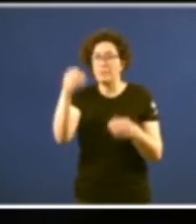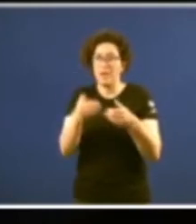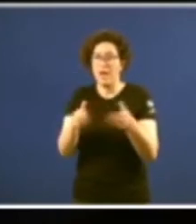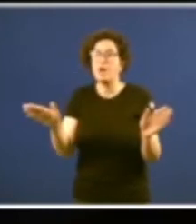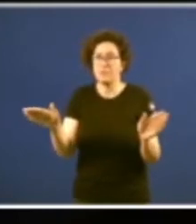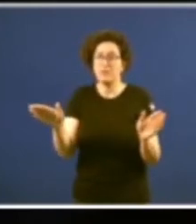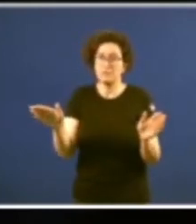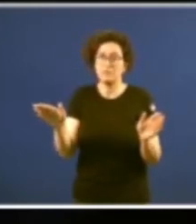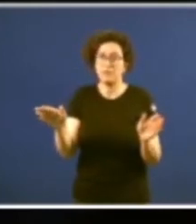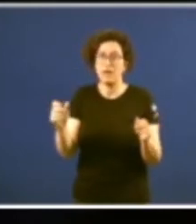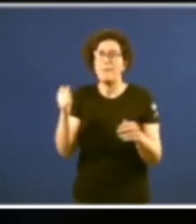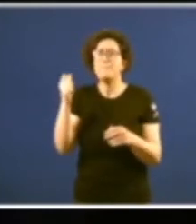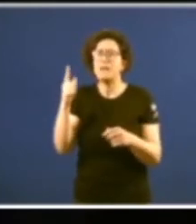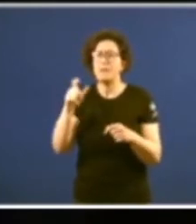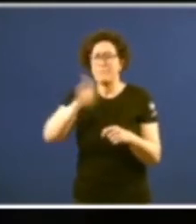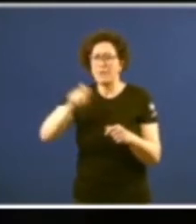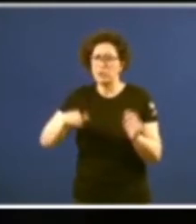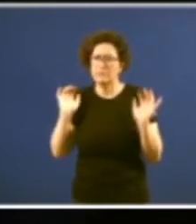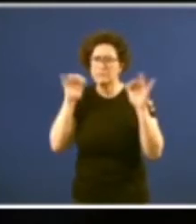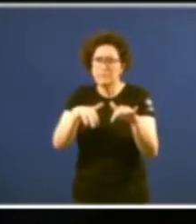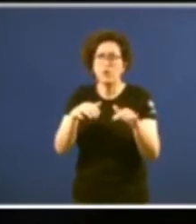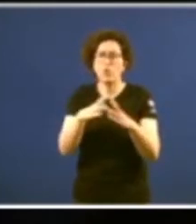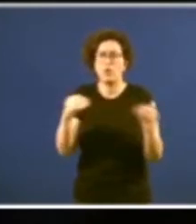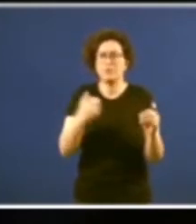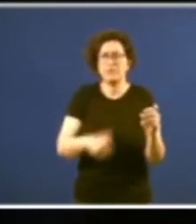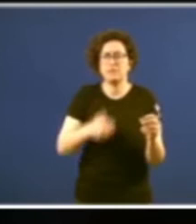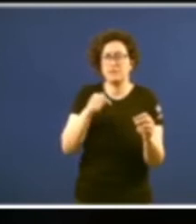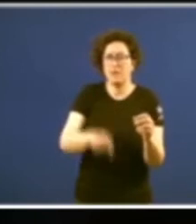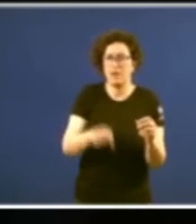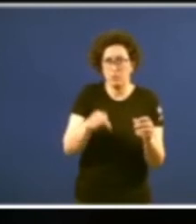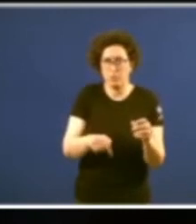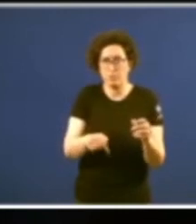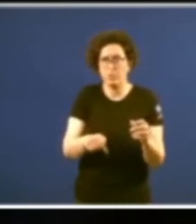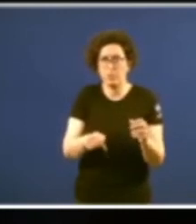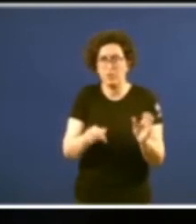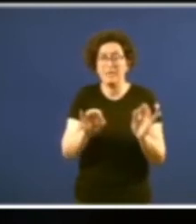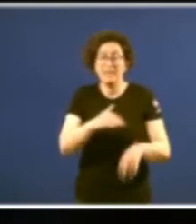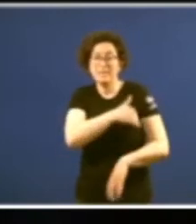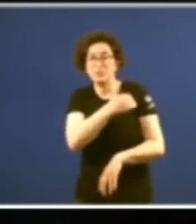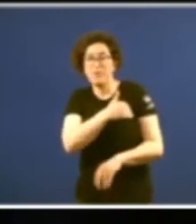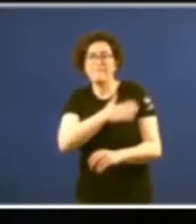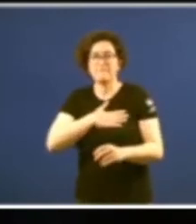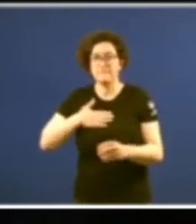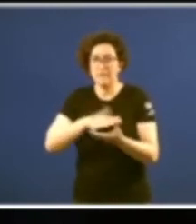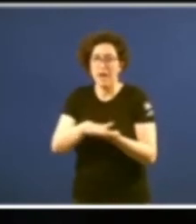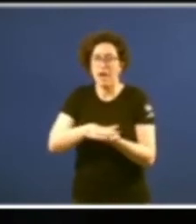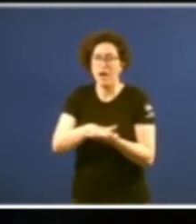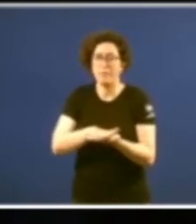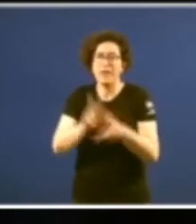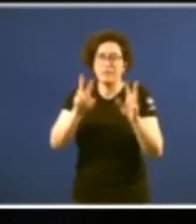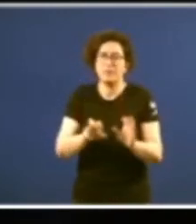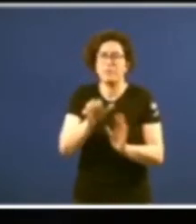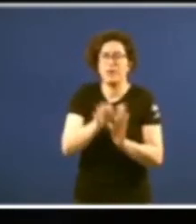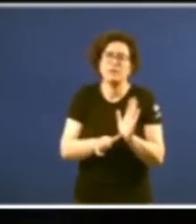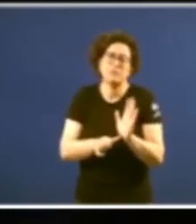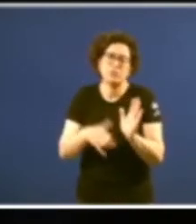reuniu a mil personas na Universidade de Santiago na que os estudantes queren falar sobre o estatuto